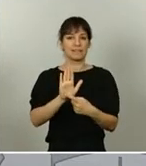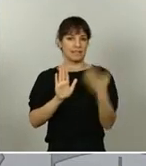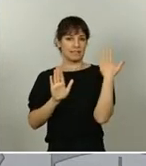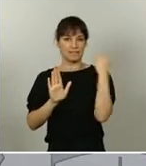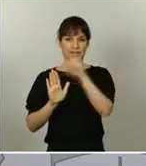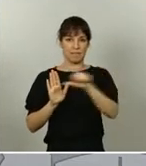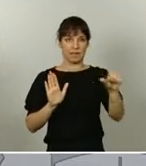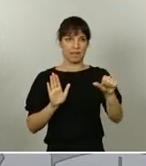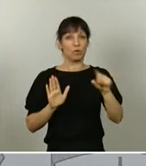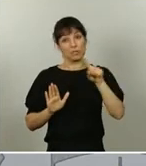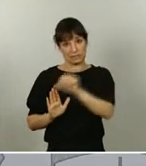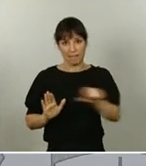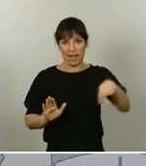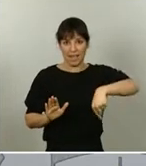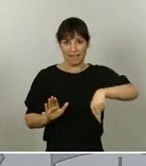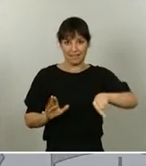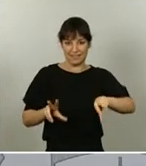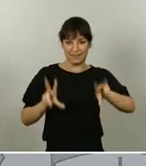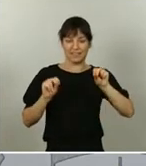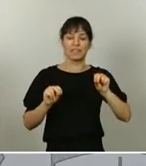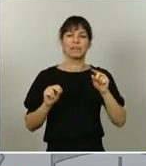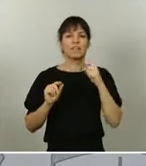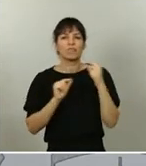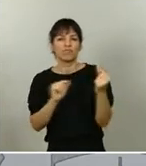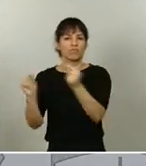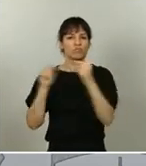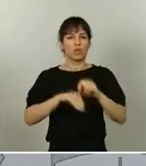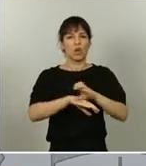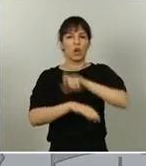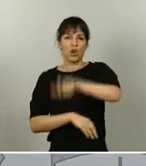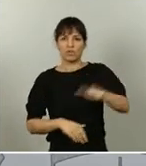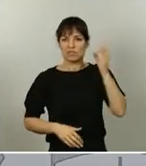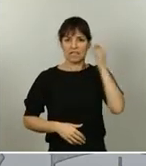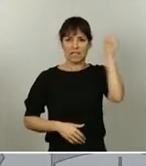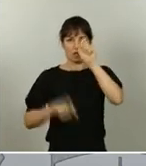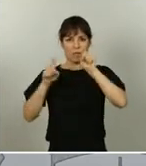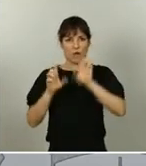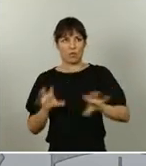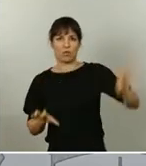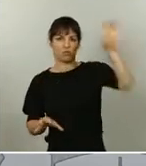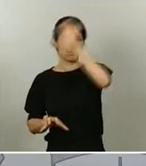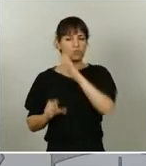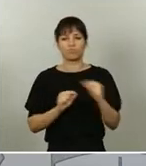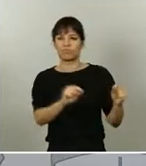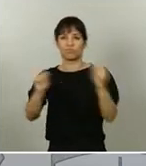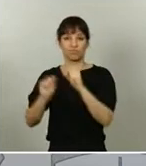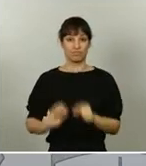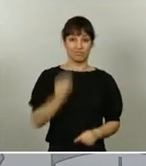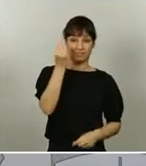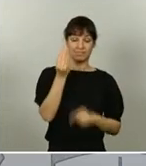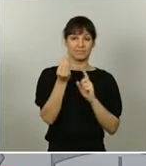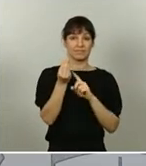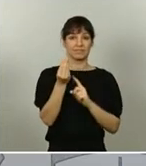semana que estamos terminando, y discutido con los consejeros y consejeras de Educación de los distintos gobiernos autonómicos, y cuyo único